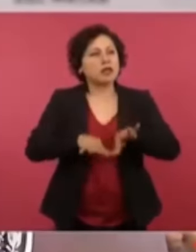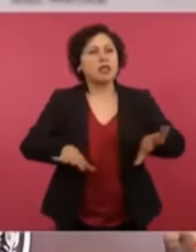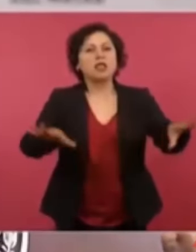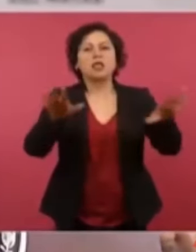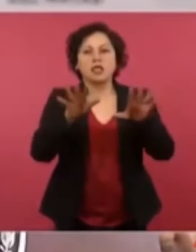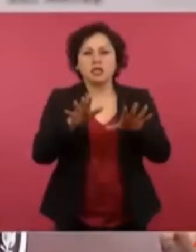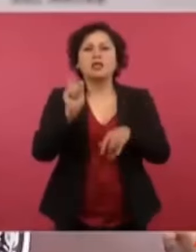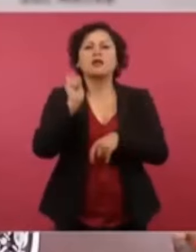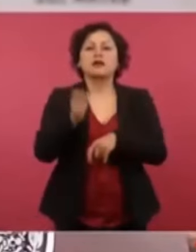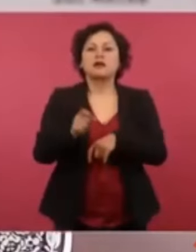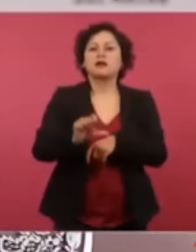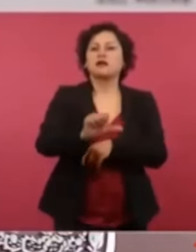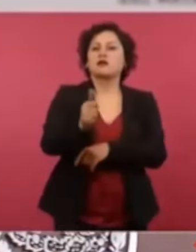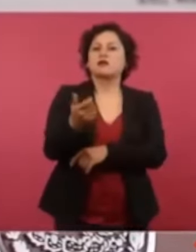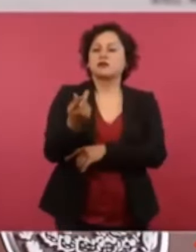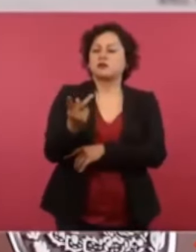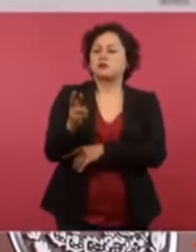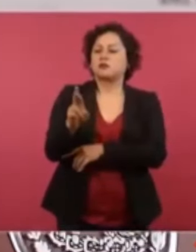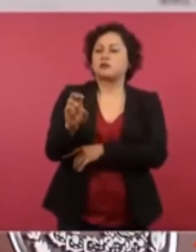ProPublica.